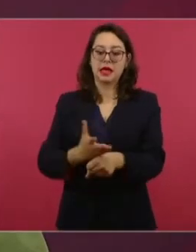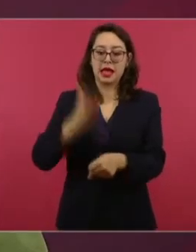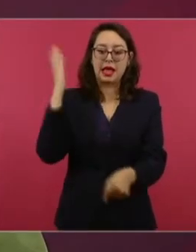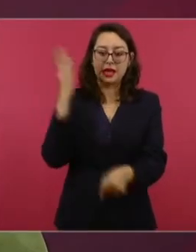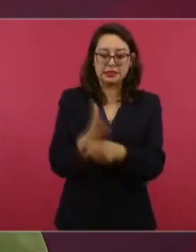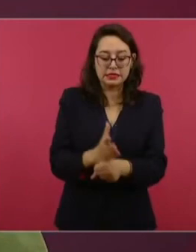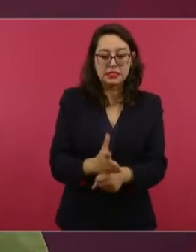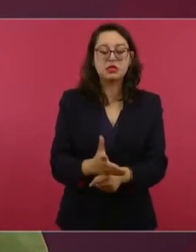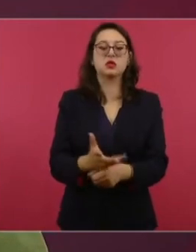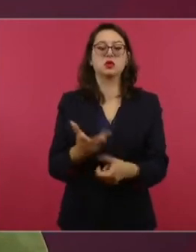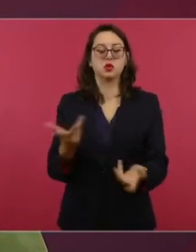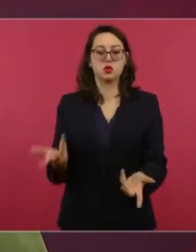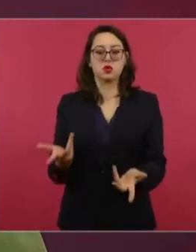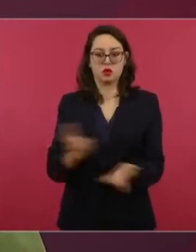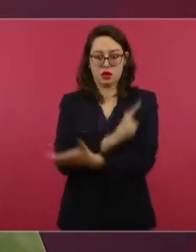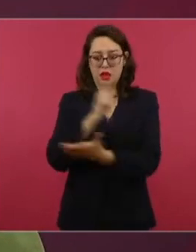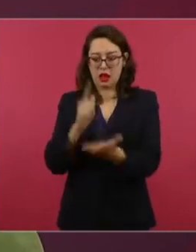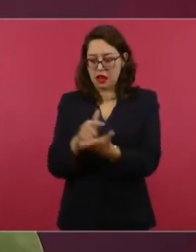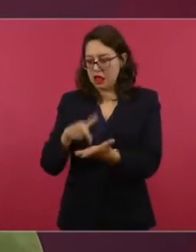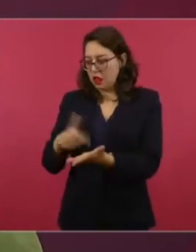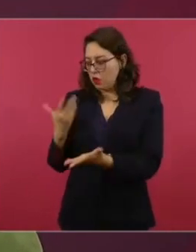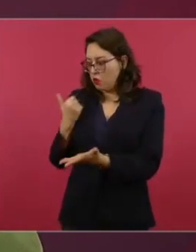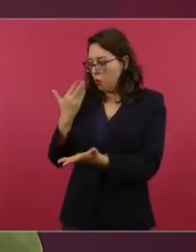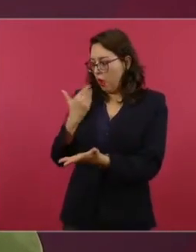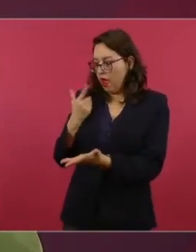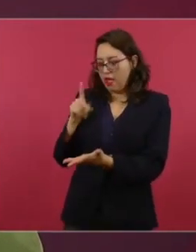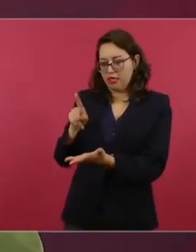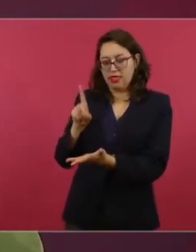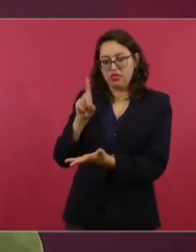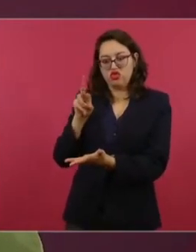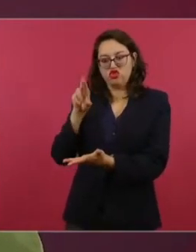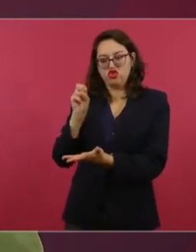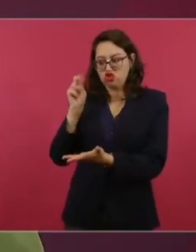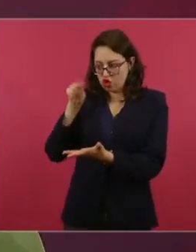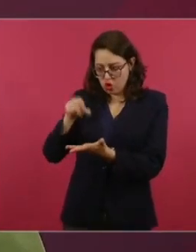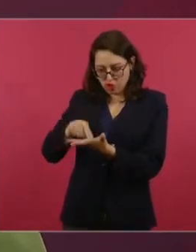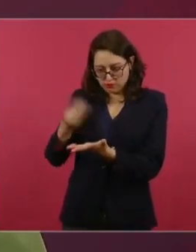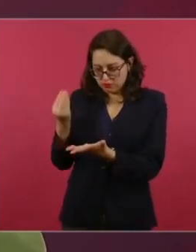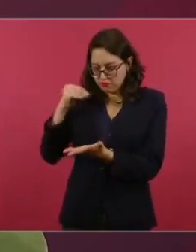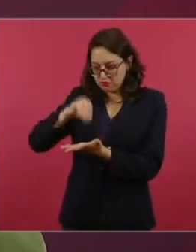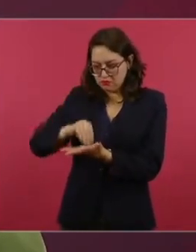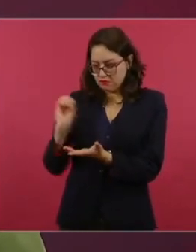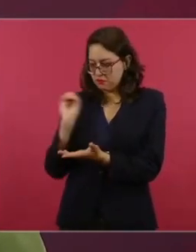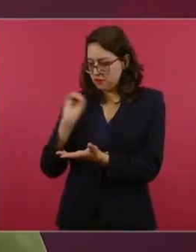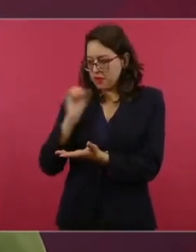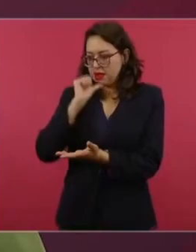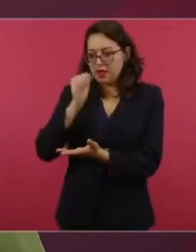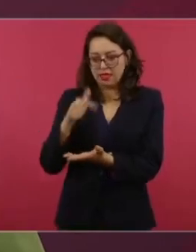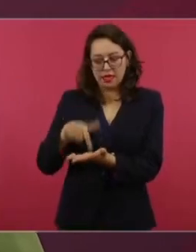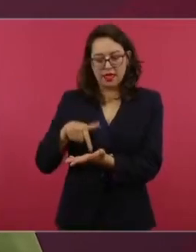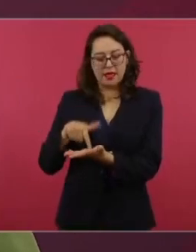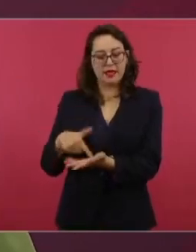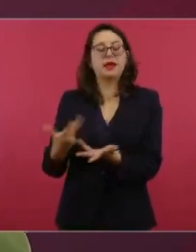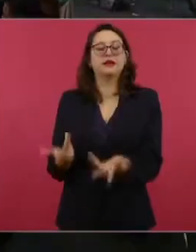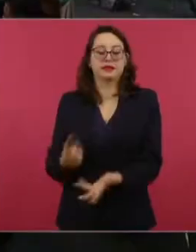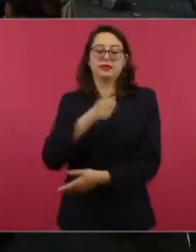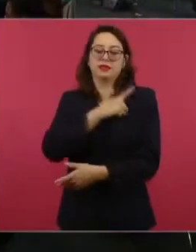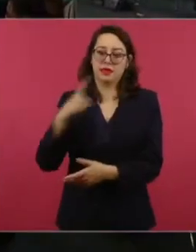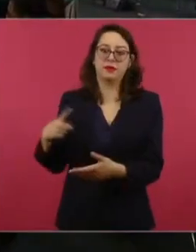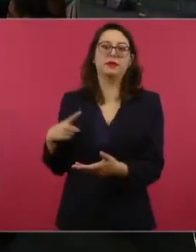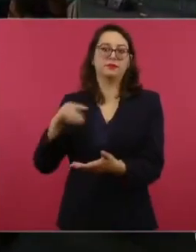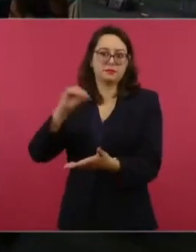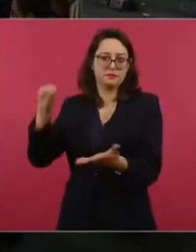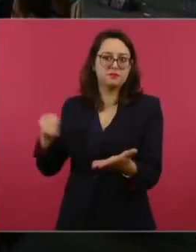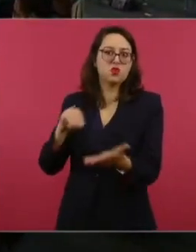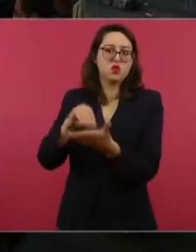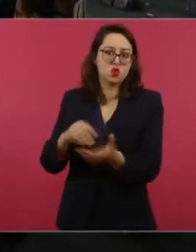explosivos aprovechando el uso de los drones. Ese es su objetivo principal. Y, por